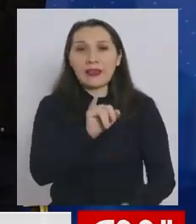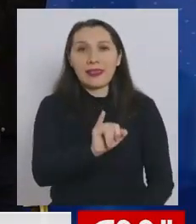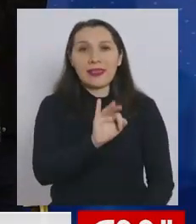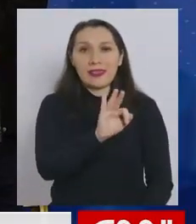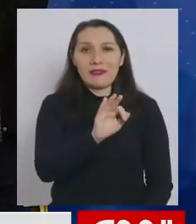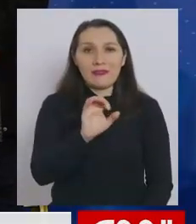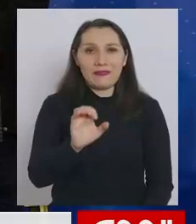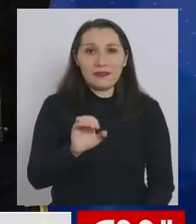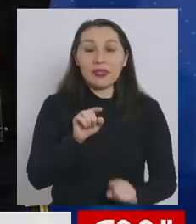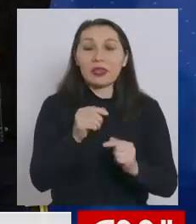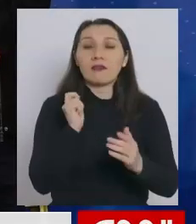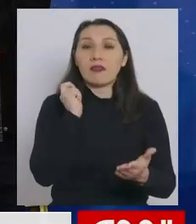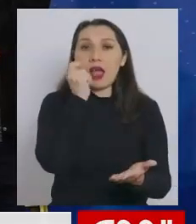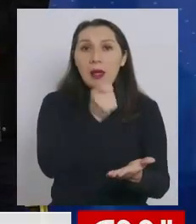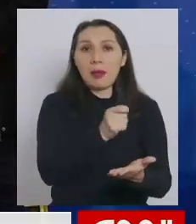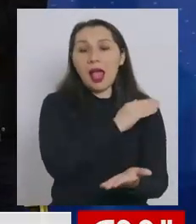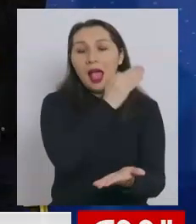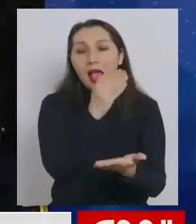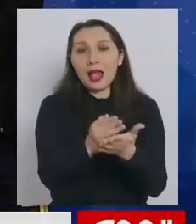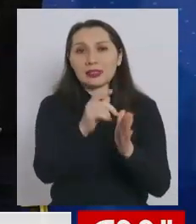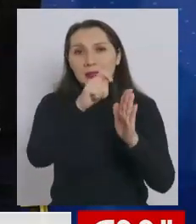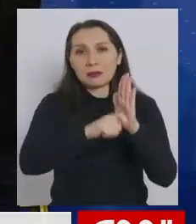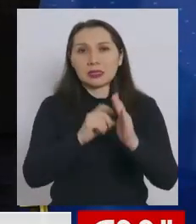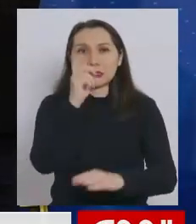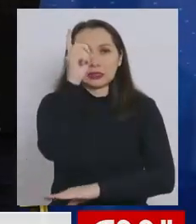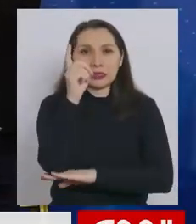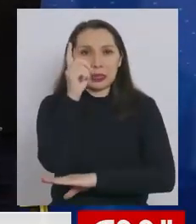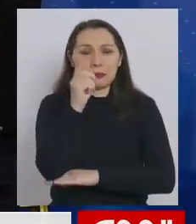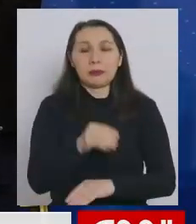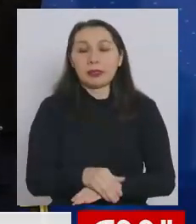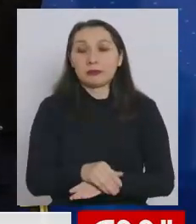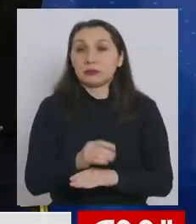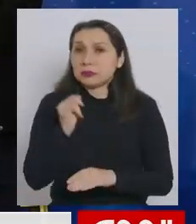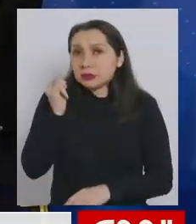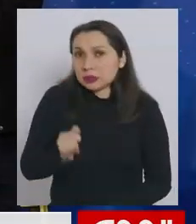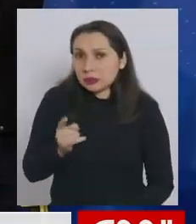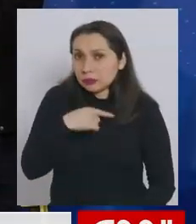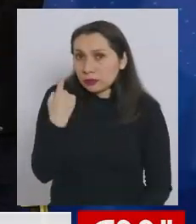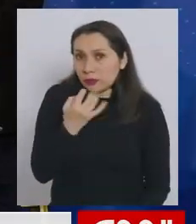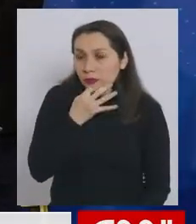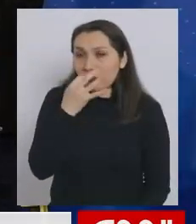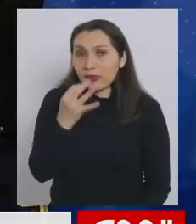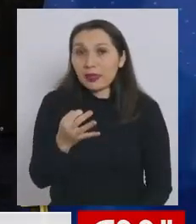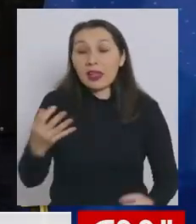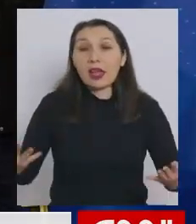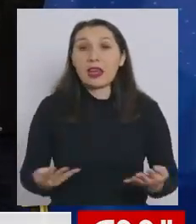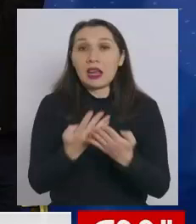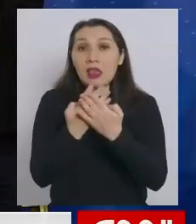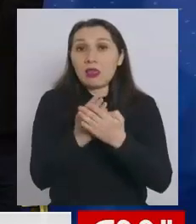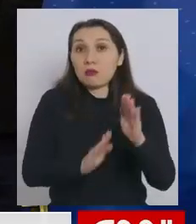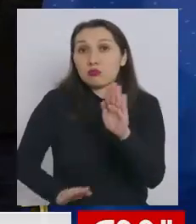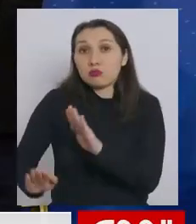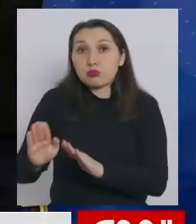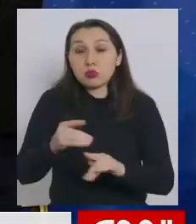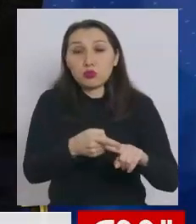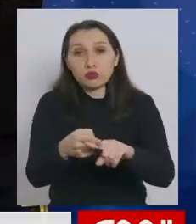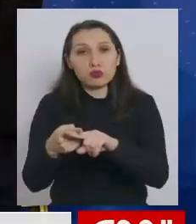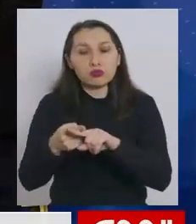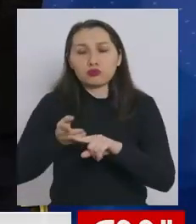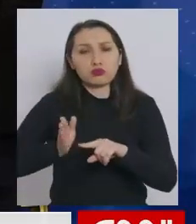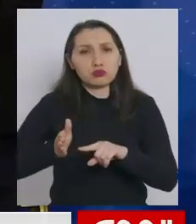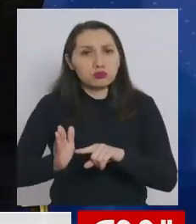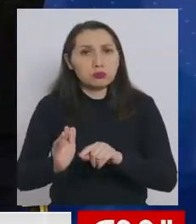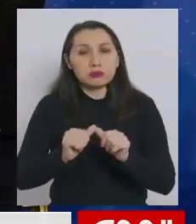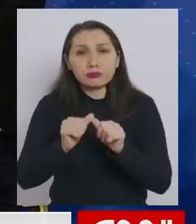familiar de emergencia que se va a pagar hasta el mes de diciembre. Y lo hemos dicho siempre, la red de protección social va a estar todo